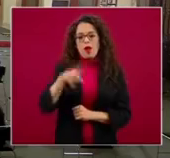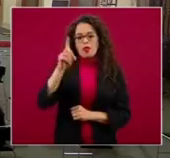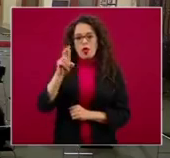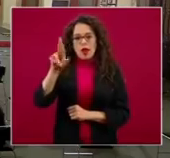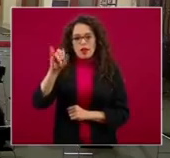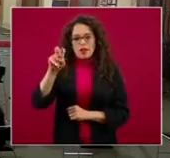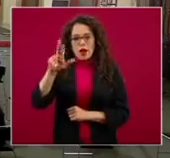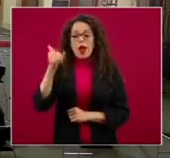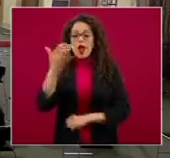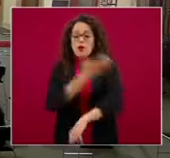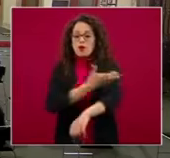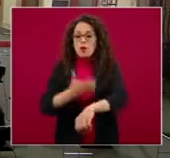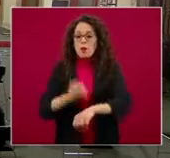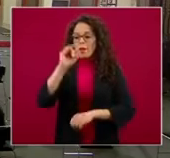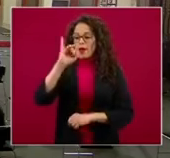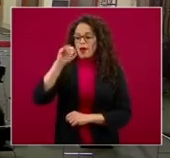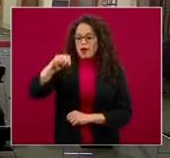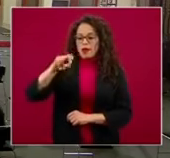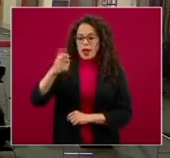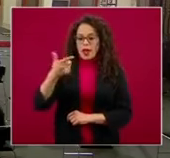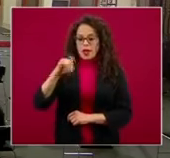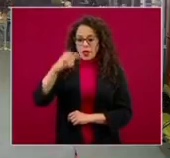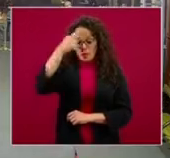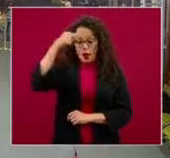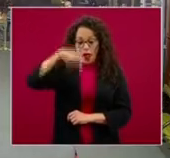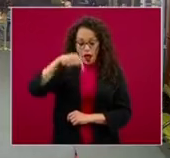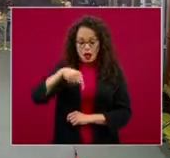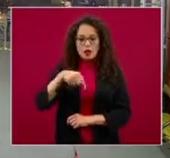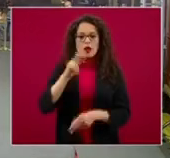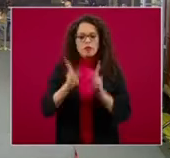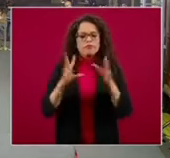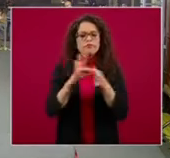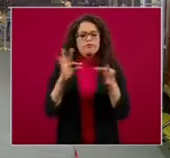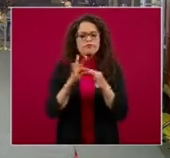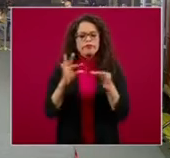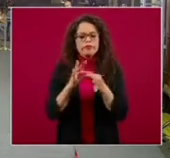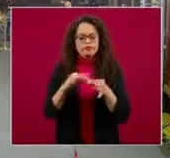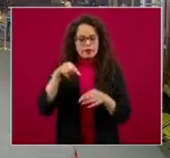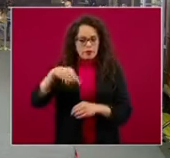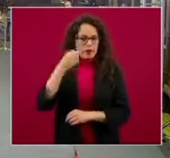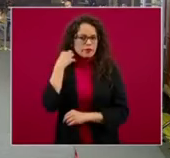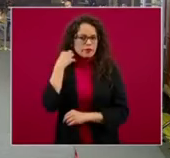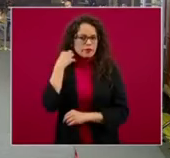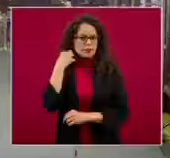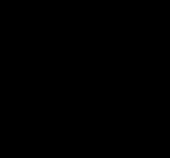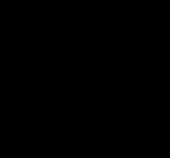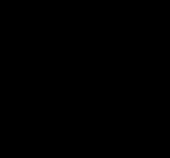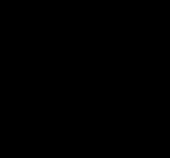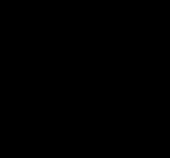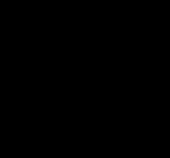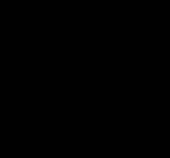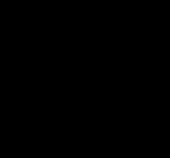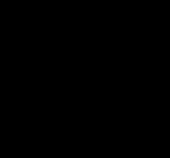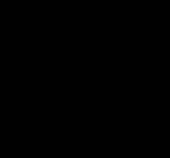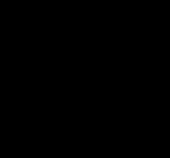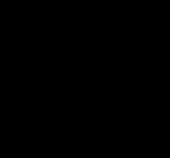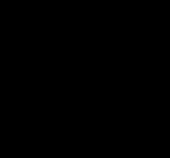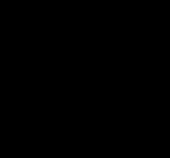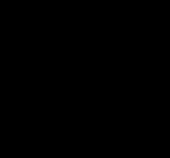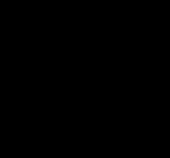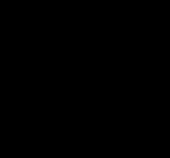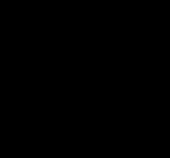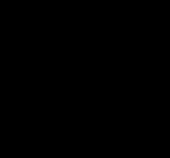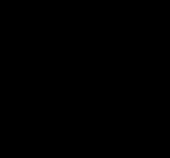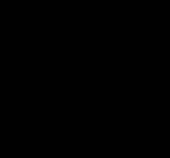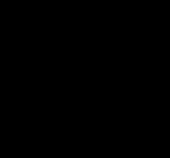y comentar aquí en la reunión, en la conferencia de prensa, sobre estos resultados y sobre la